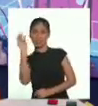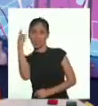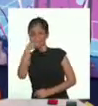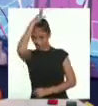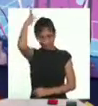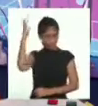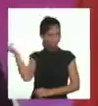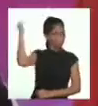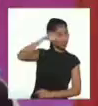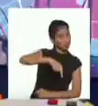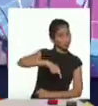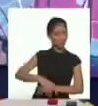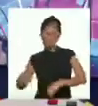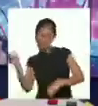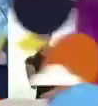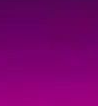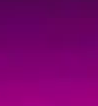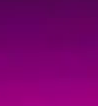de las Rocas!